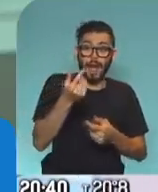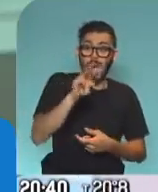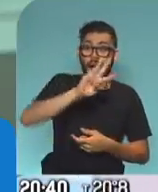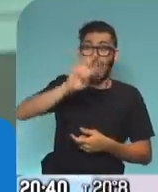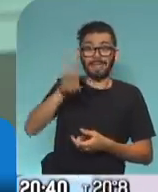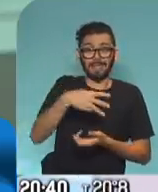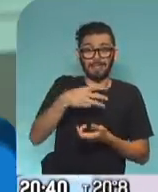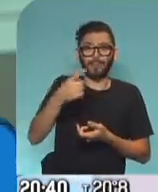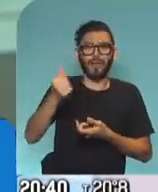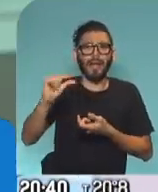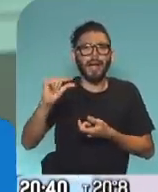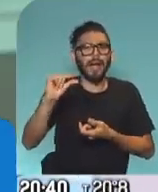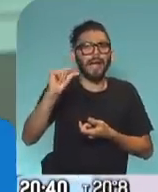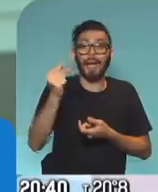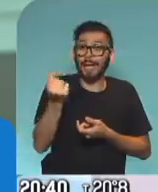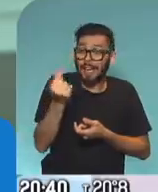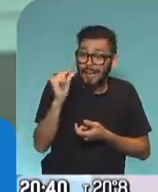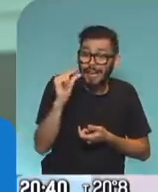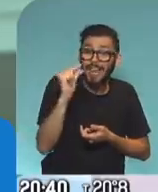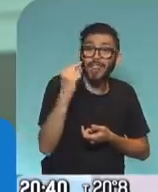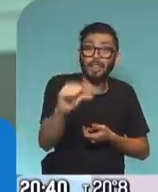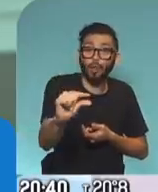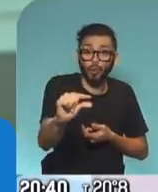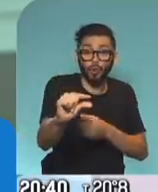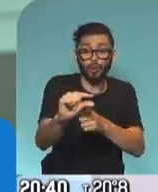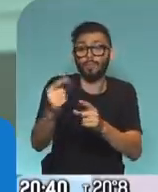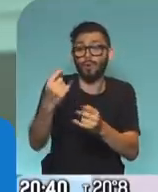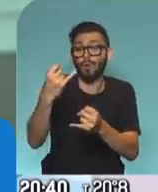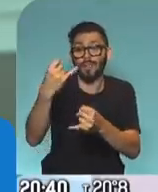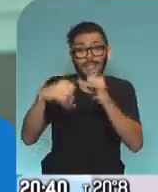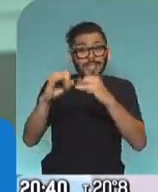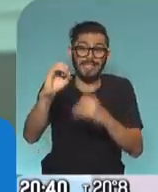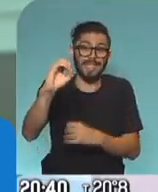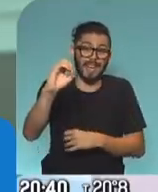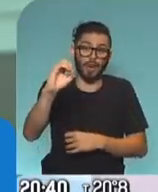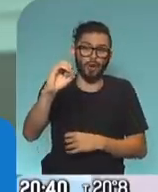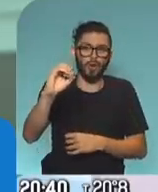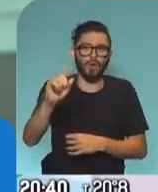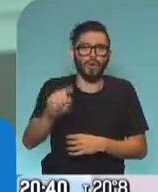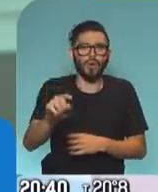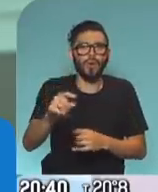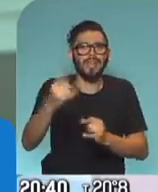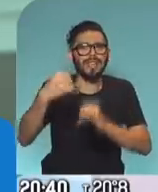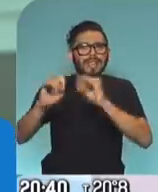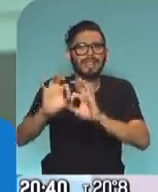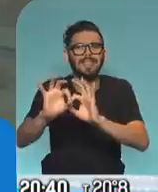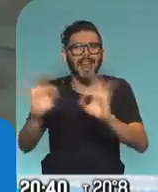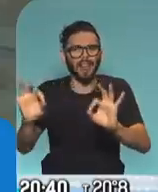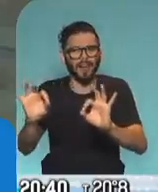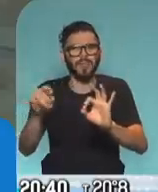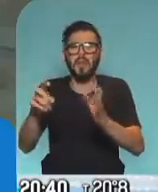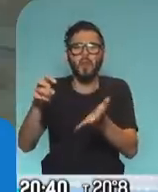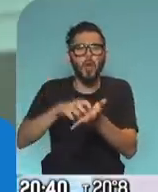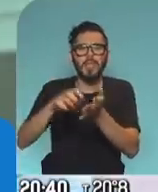el financiamiento a tasa cero de los créditos ANSES, no tengan que cobrarse esos intereses. Ha sido una noticia que ha